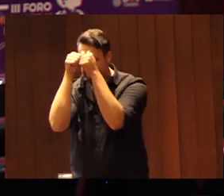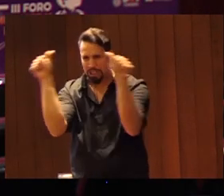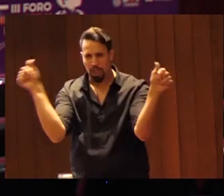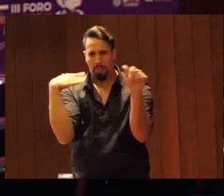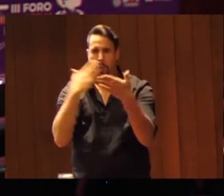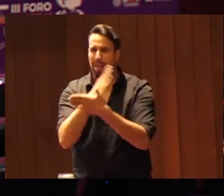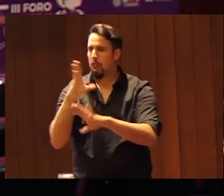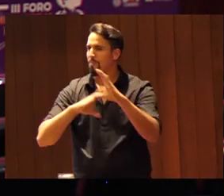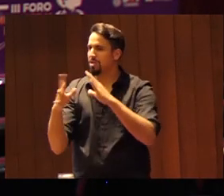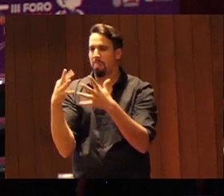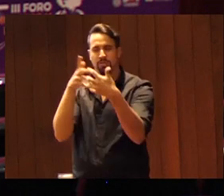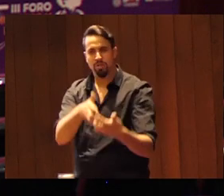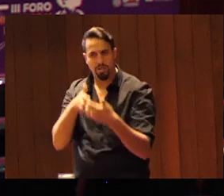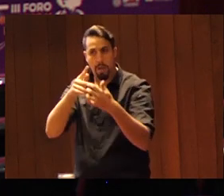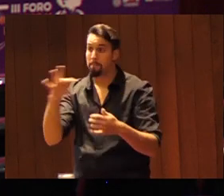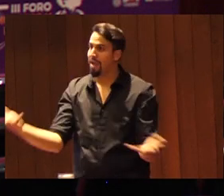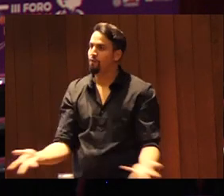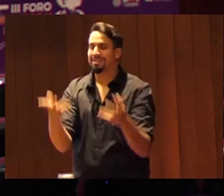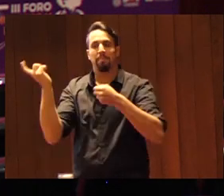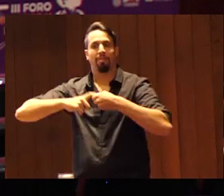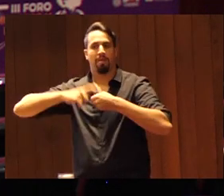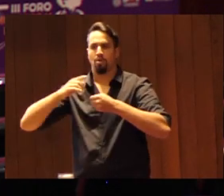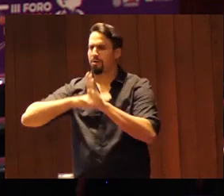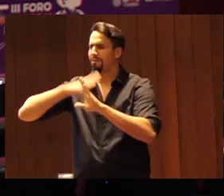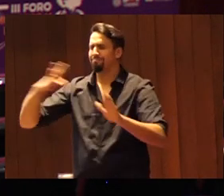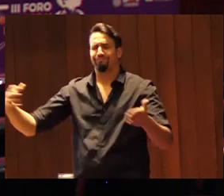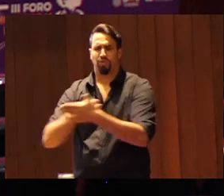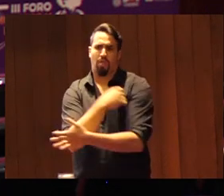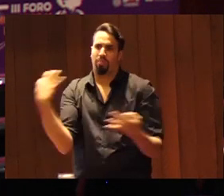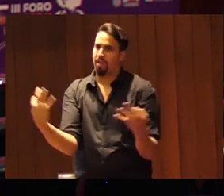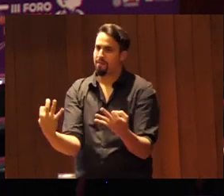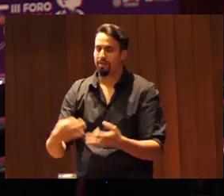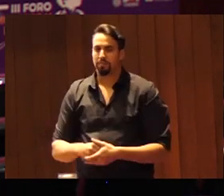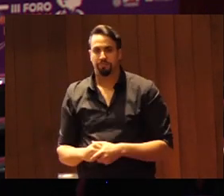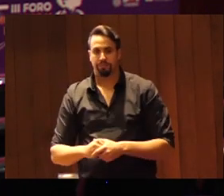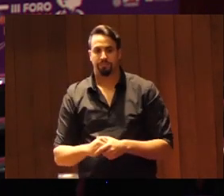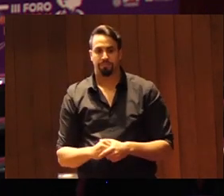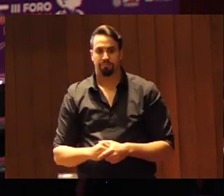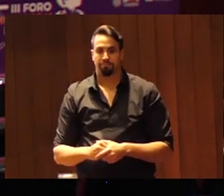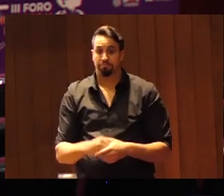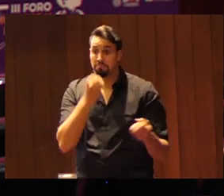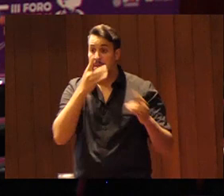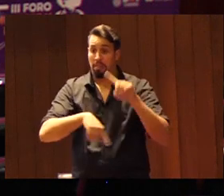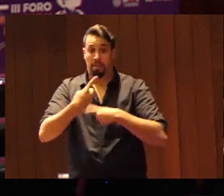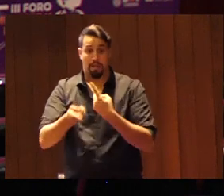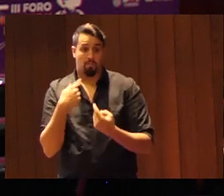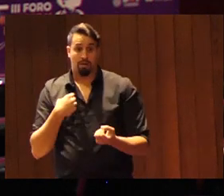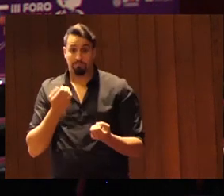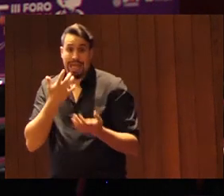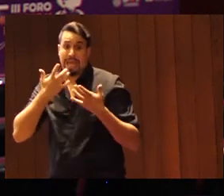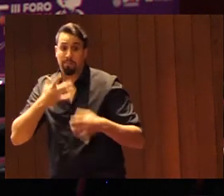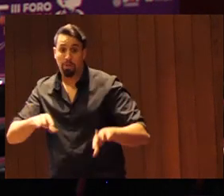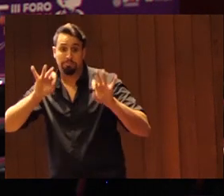los medios de comunicación y fomentar la participación en todos los niveles. Bien, luego lo citaré, os pondré ejemplos